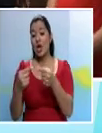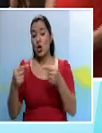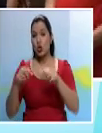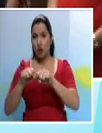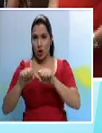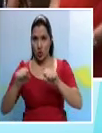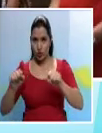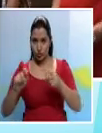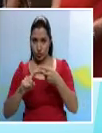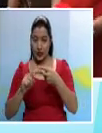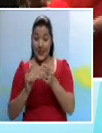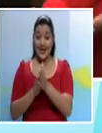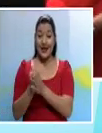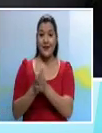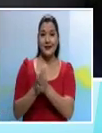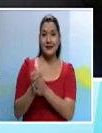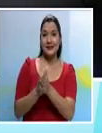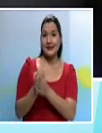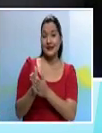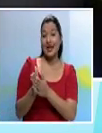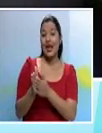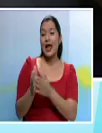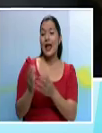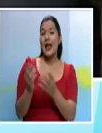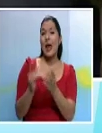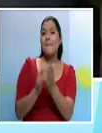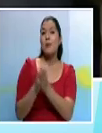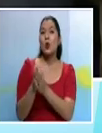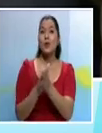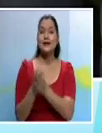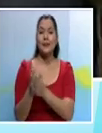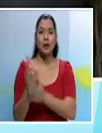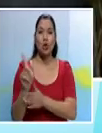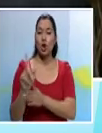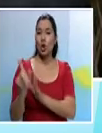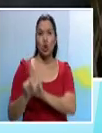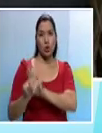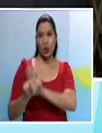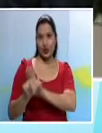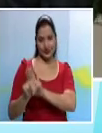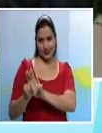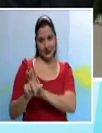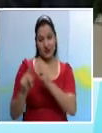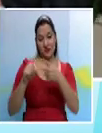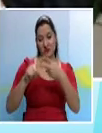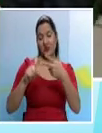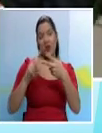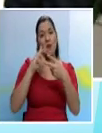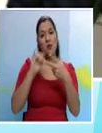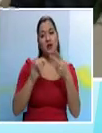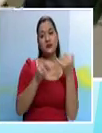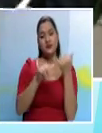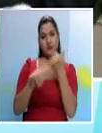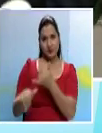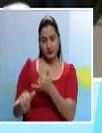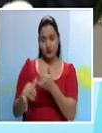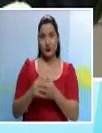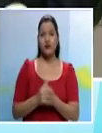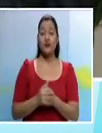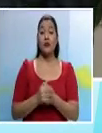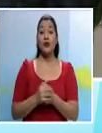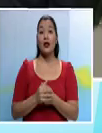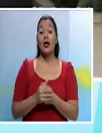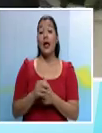plantea la posibilidad de administrar o legislar en provecho propio. Esa es la figura que se consigna en